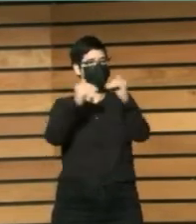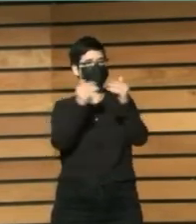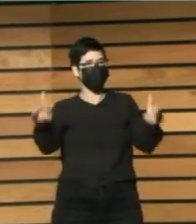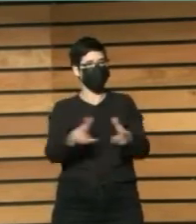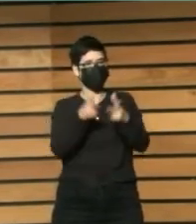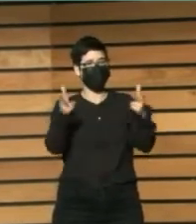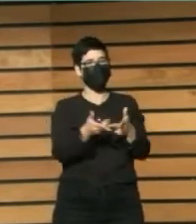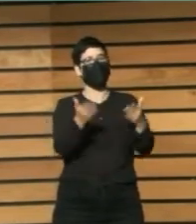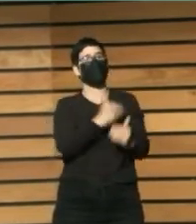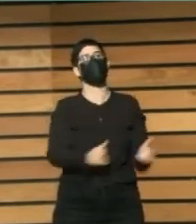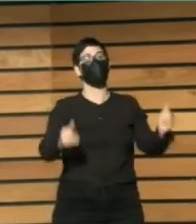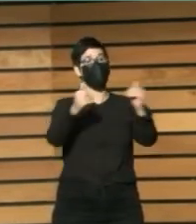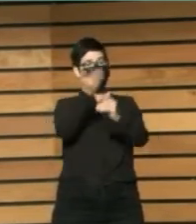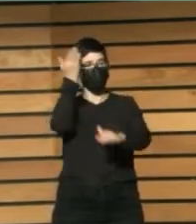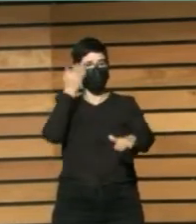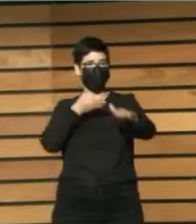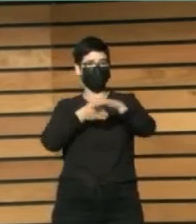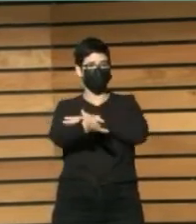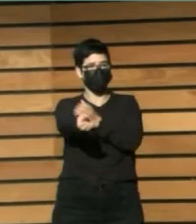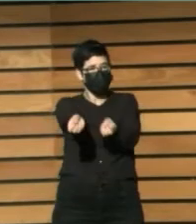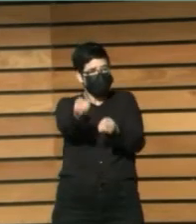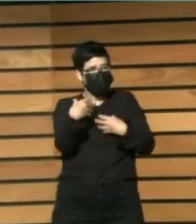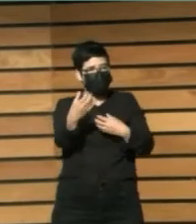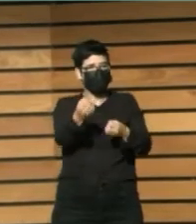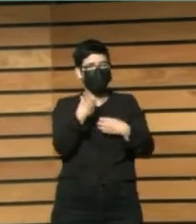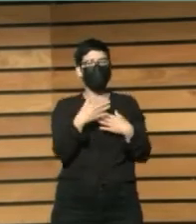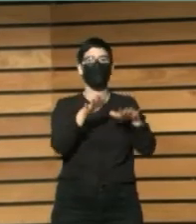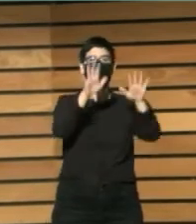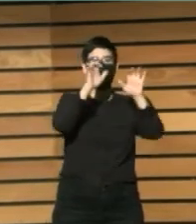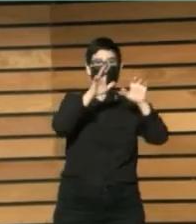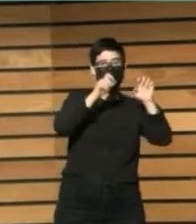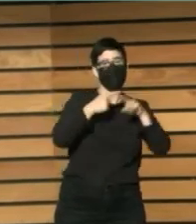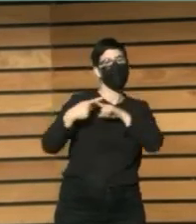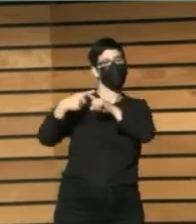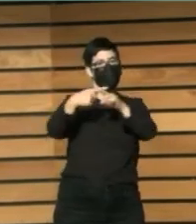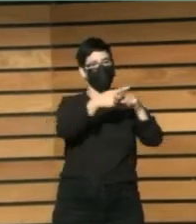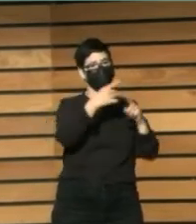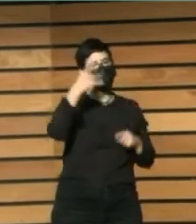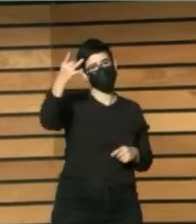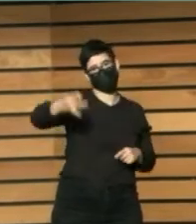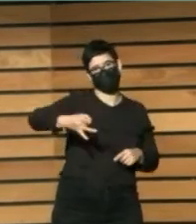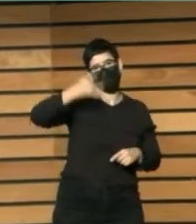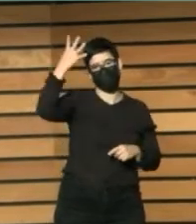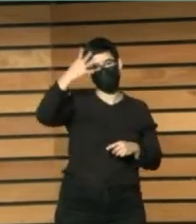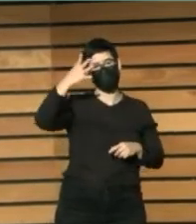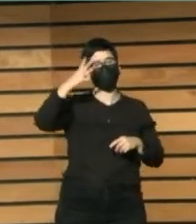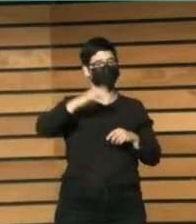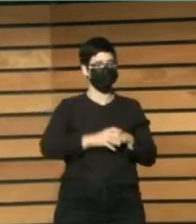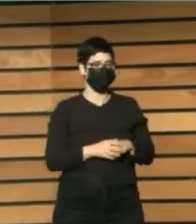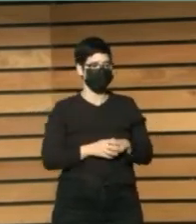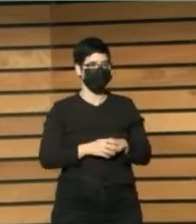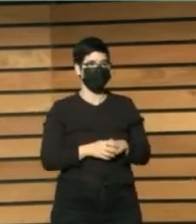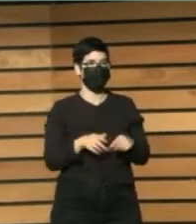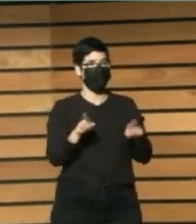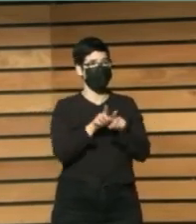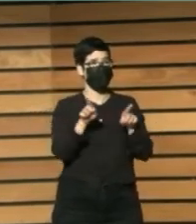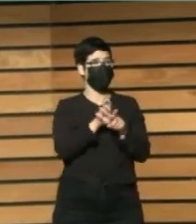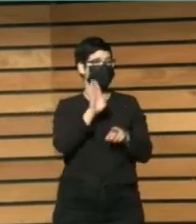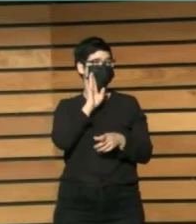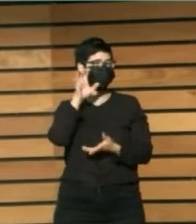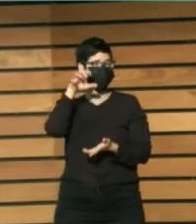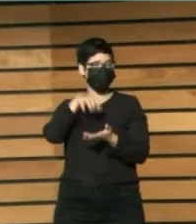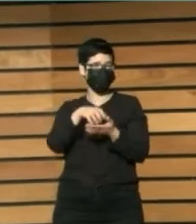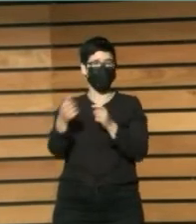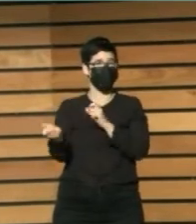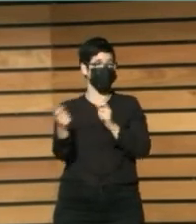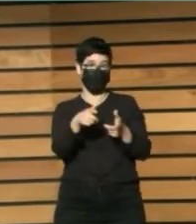que son el descubrir, el aprender, el compartir y el crear. Que no son exactamente lo que nos decían en la mediateca, pero que se parece mucho. Y